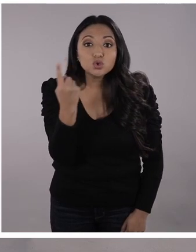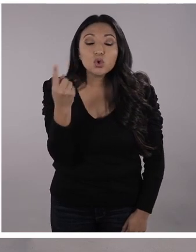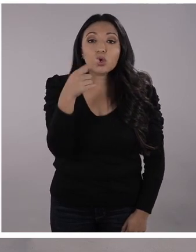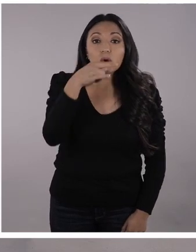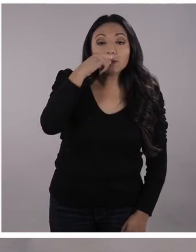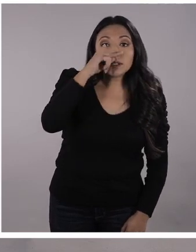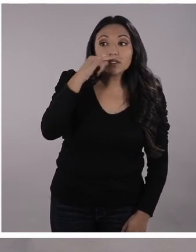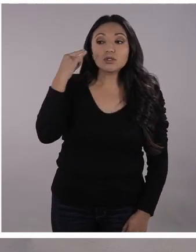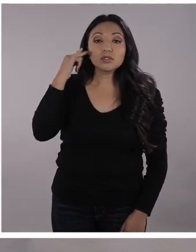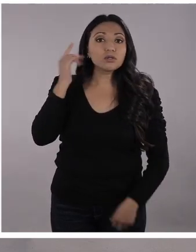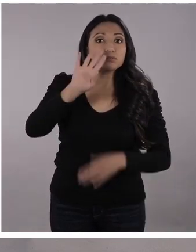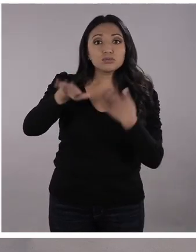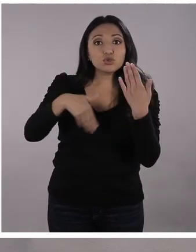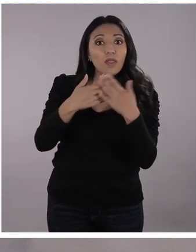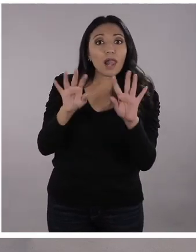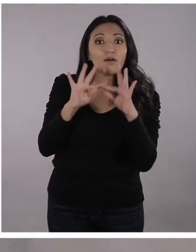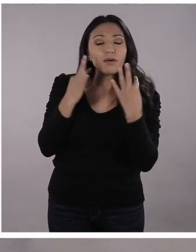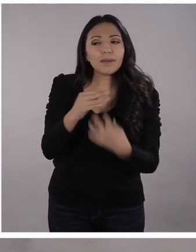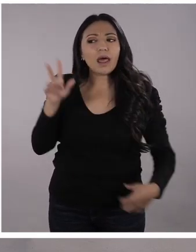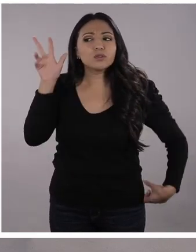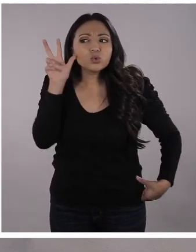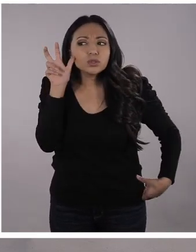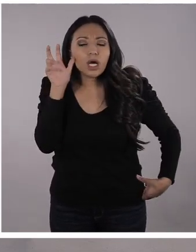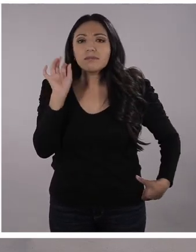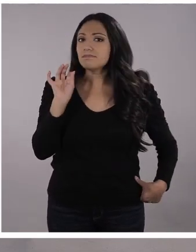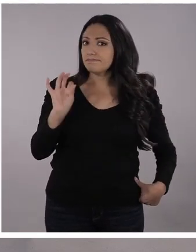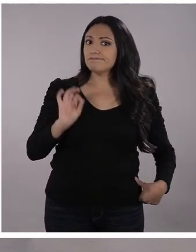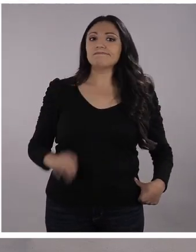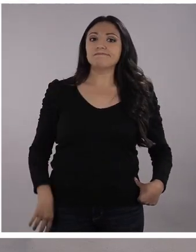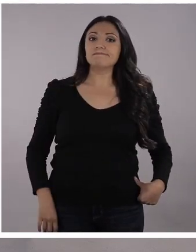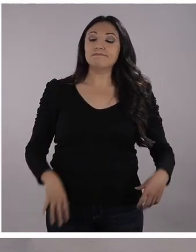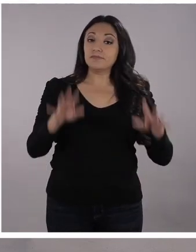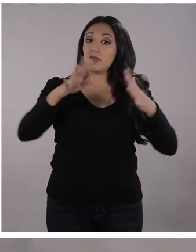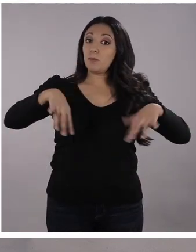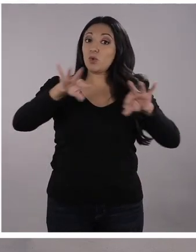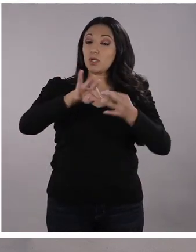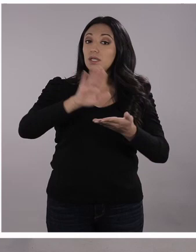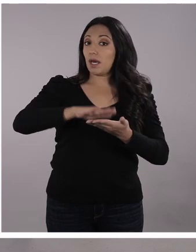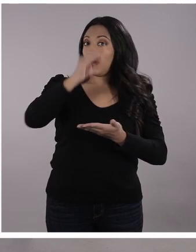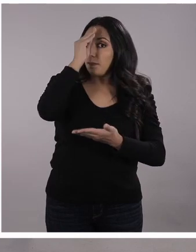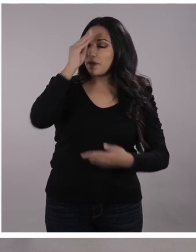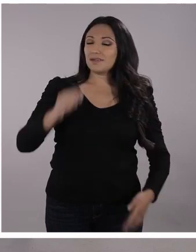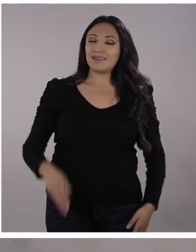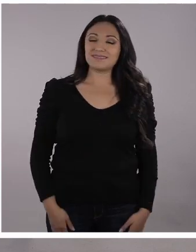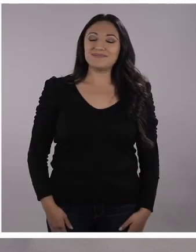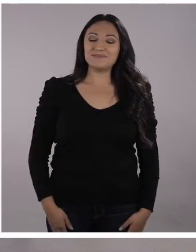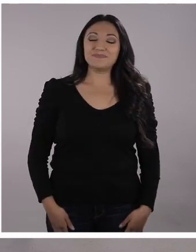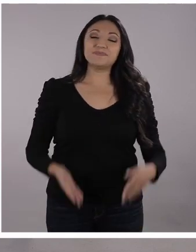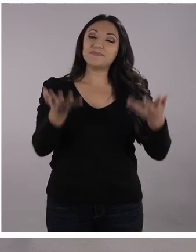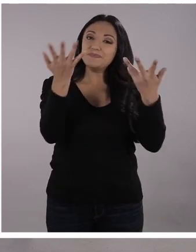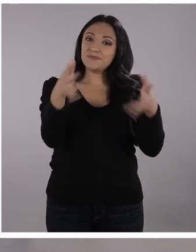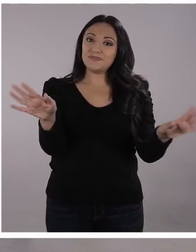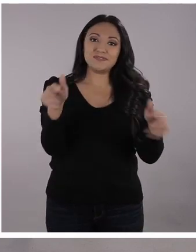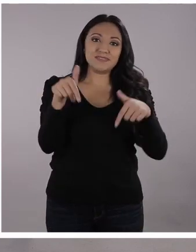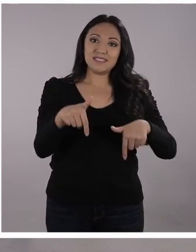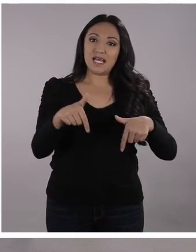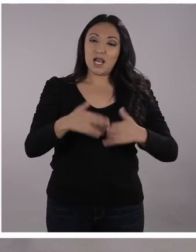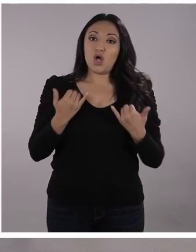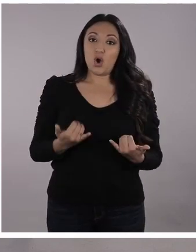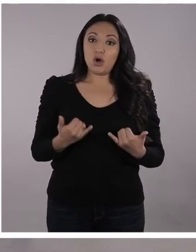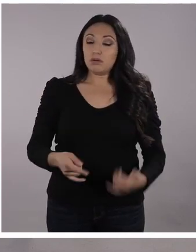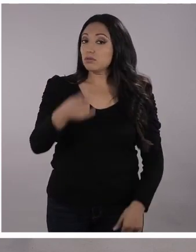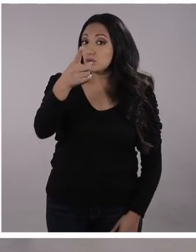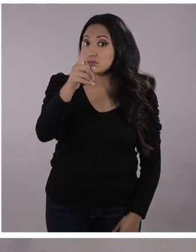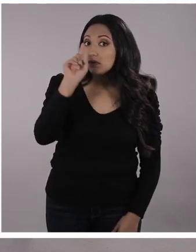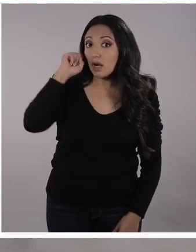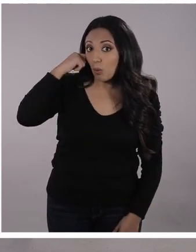escuchan familias enteras el programa, así que súper bien. Porque nunca es tarde para seguir aprendiendo. Y con eso llegamos al final de este programa. Recuerden